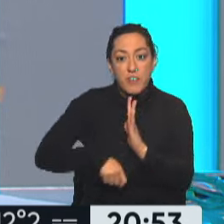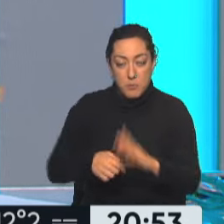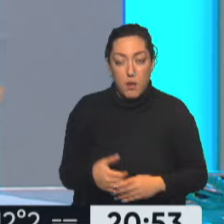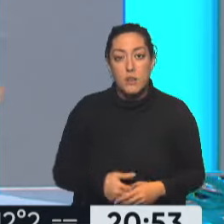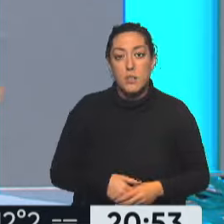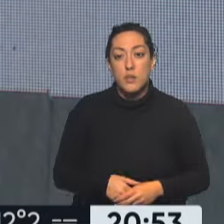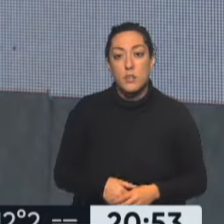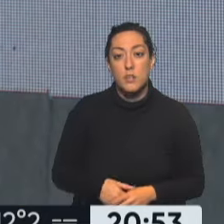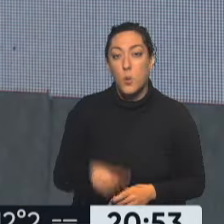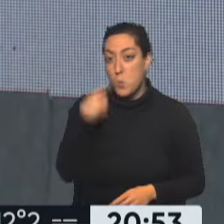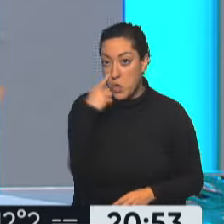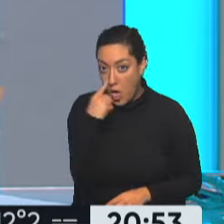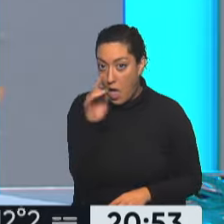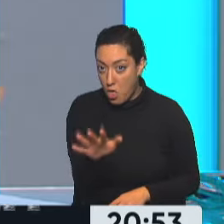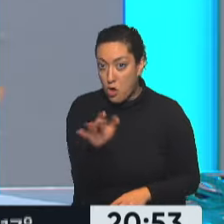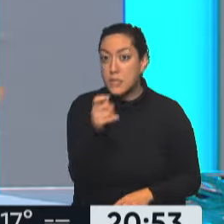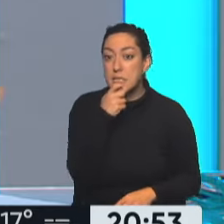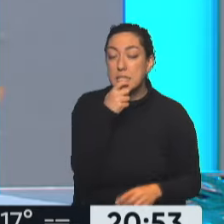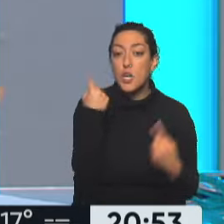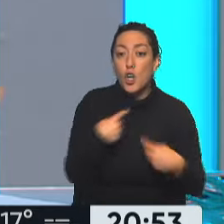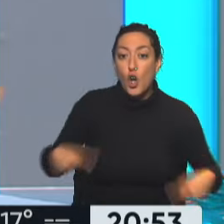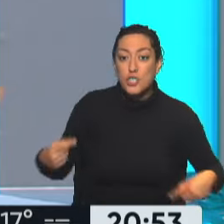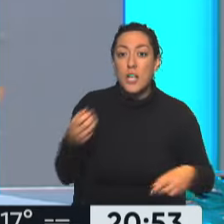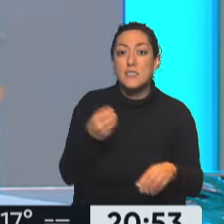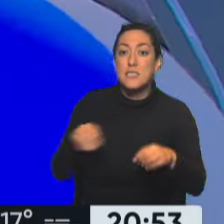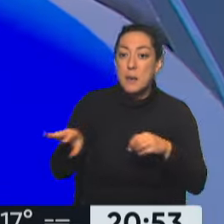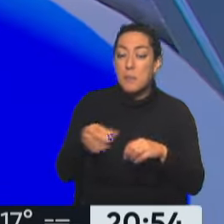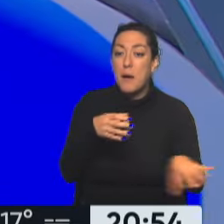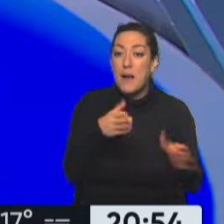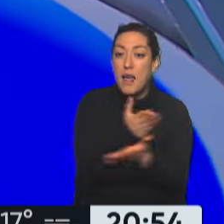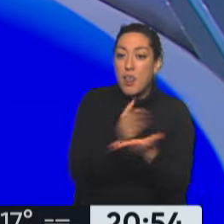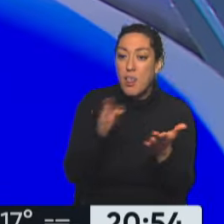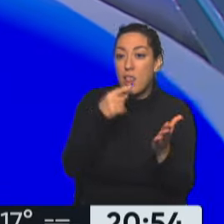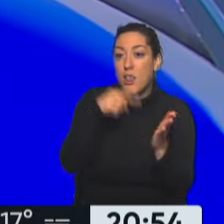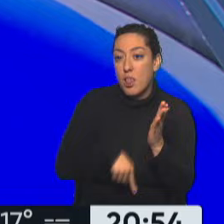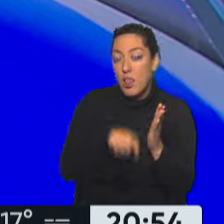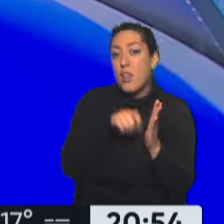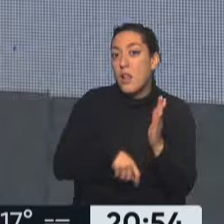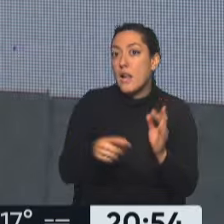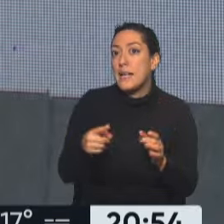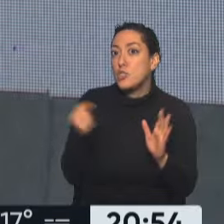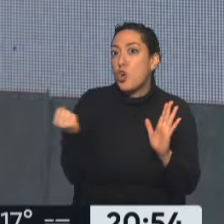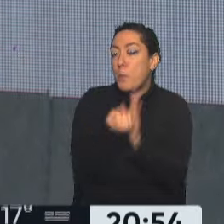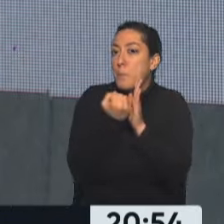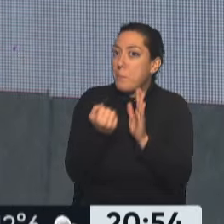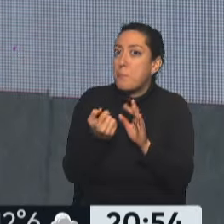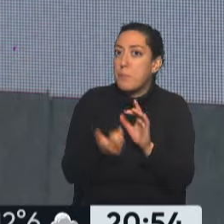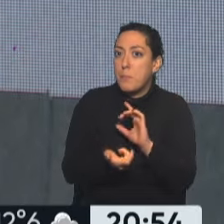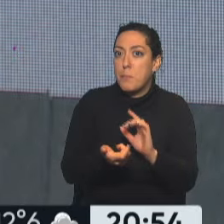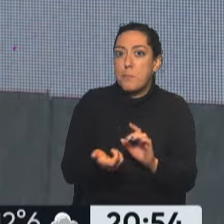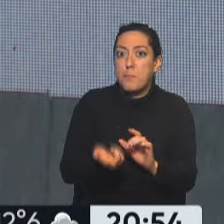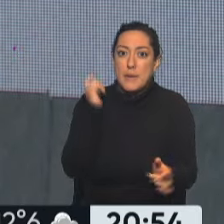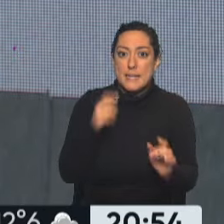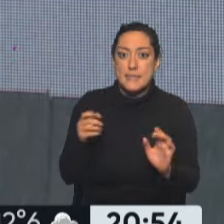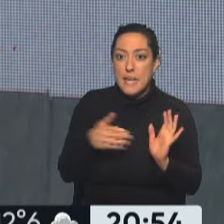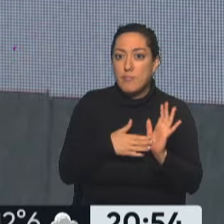Así que, ojo con esto. Cada vez que haya una división de bienes ahora, tenemos que tener otro elemento en cuenta. Claro, es un precedente para también analizar si